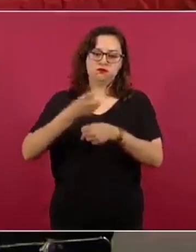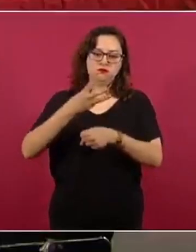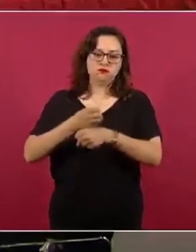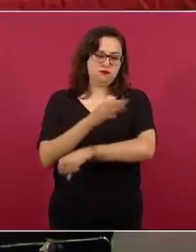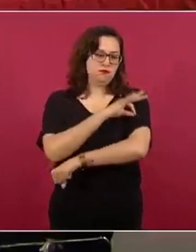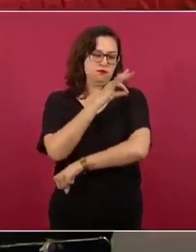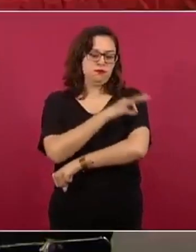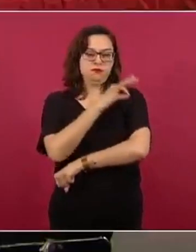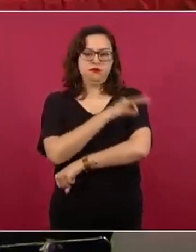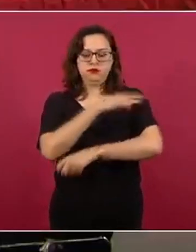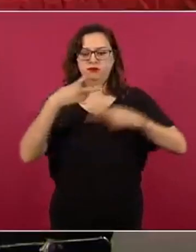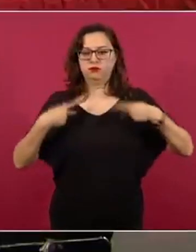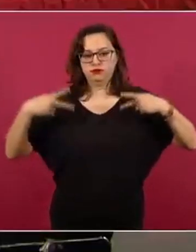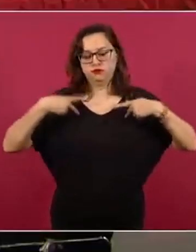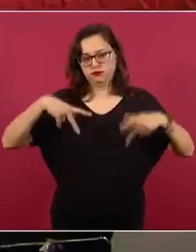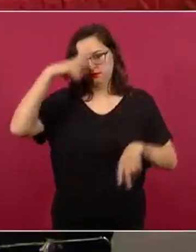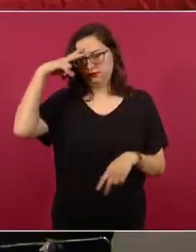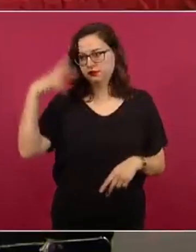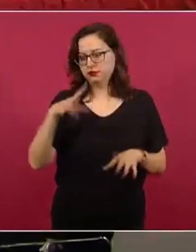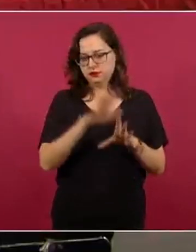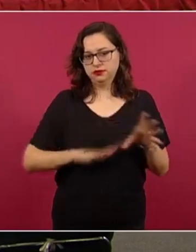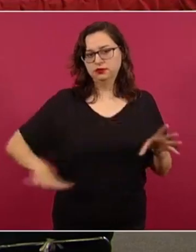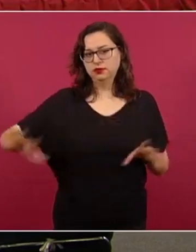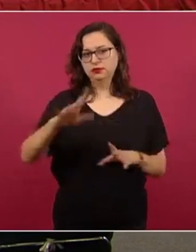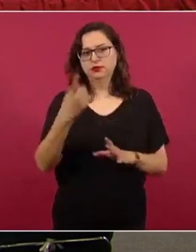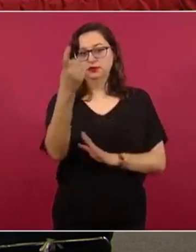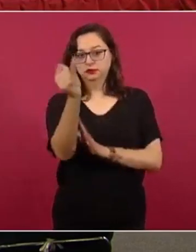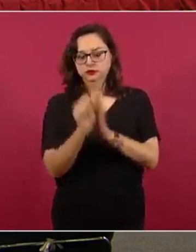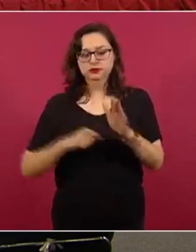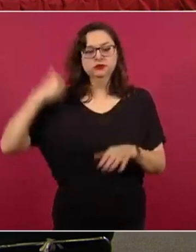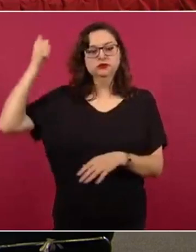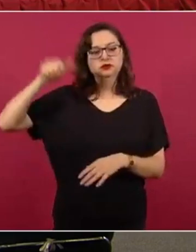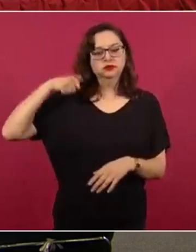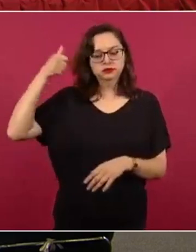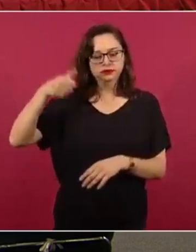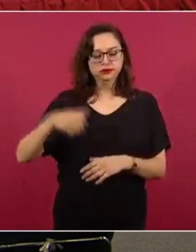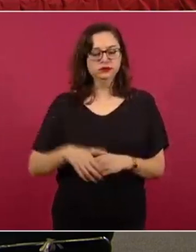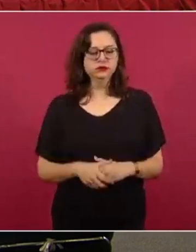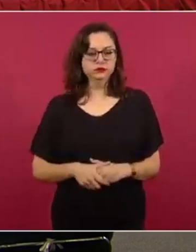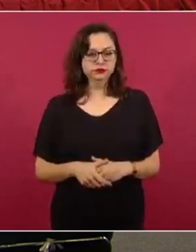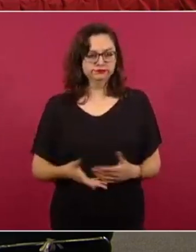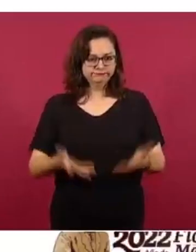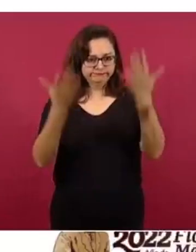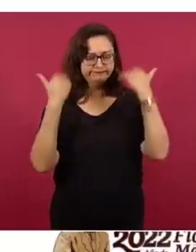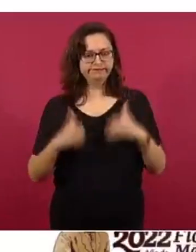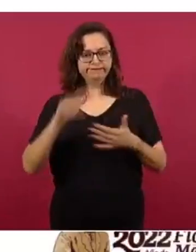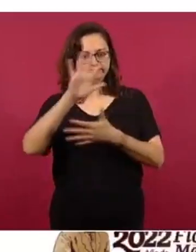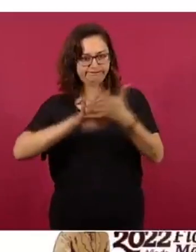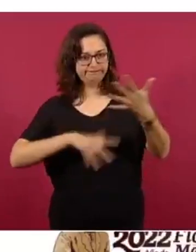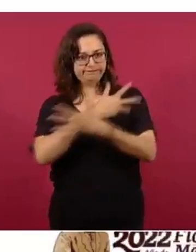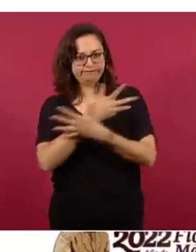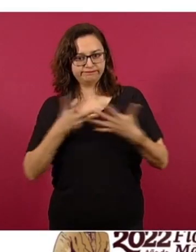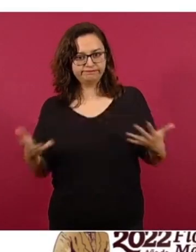todas las personas durante el operativo abril. La siguiente, por favor. Y esta es una tabla que resume la